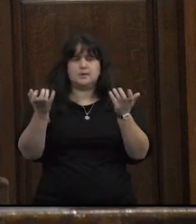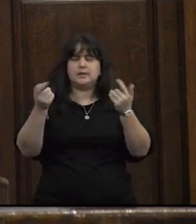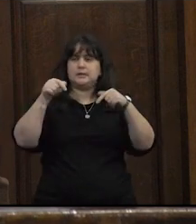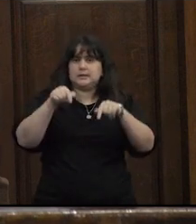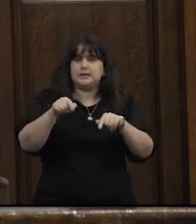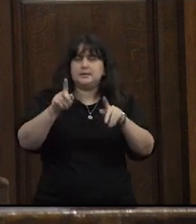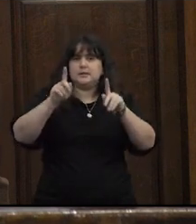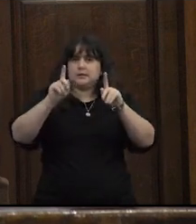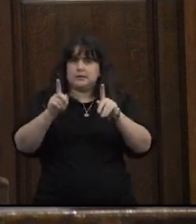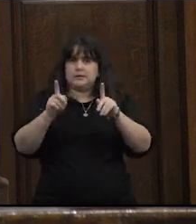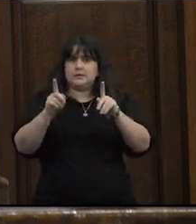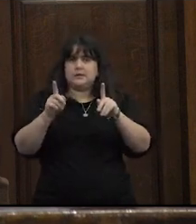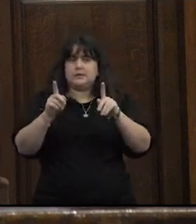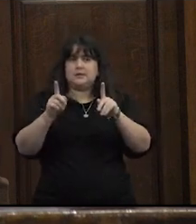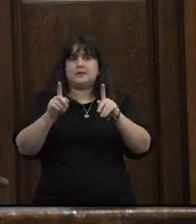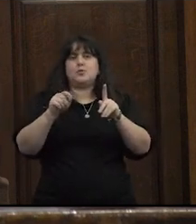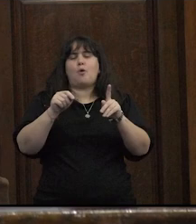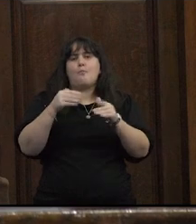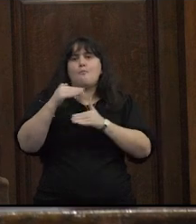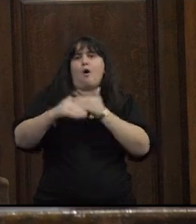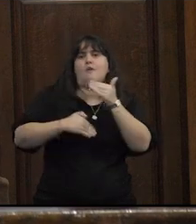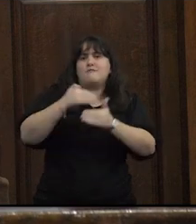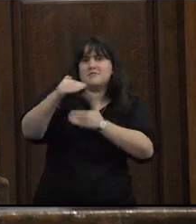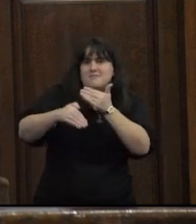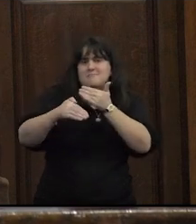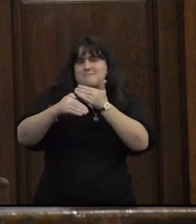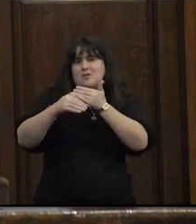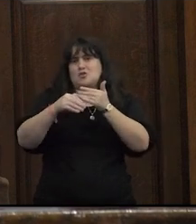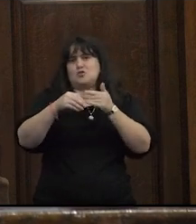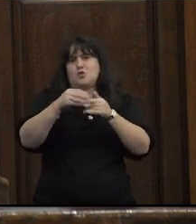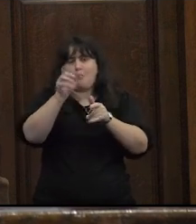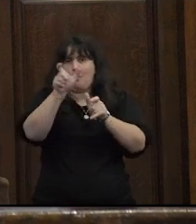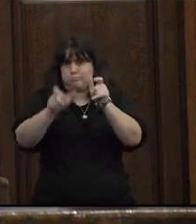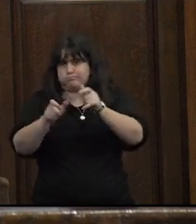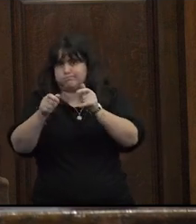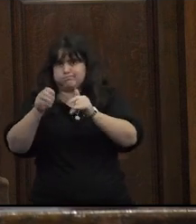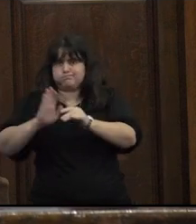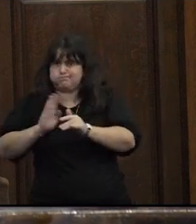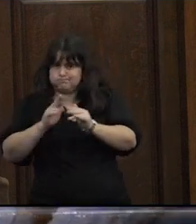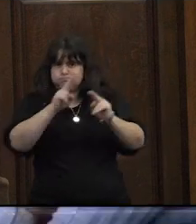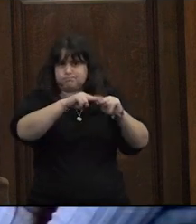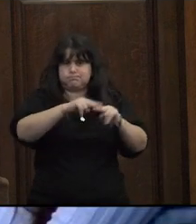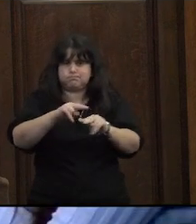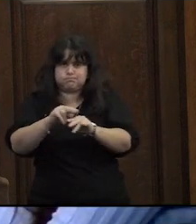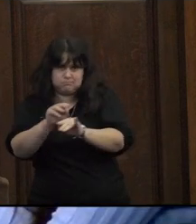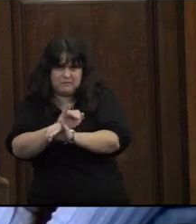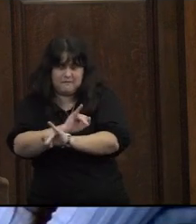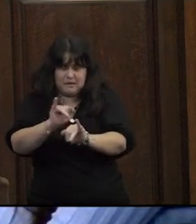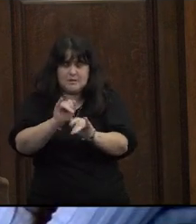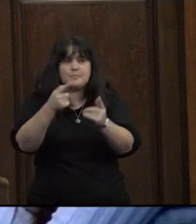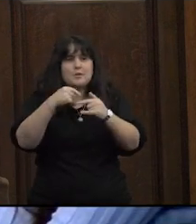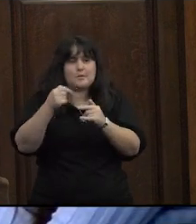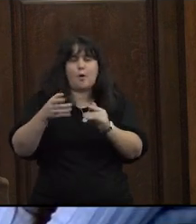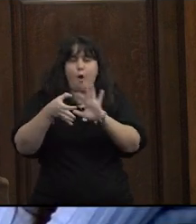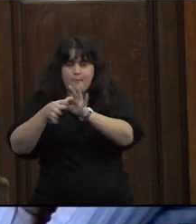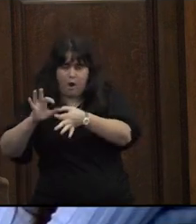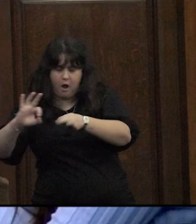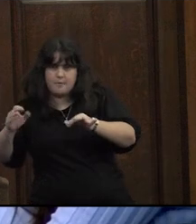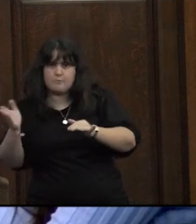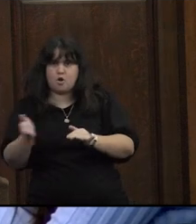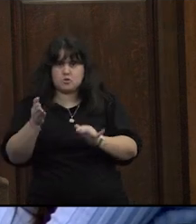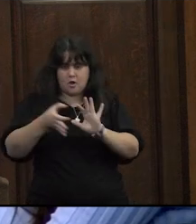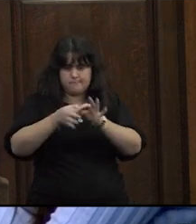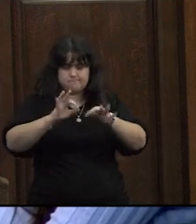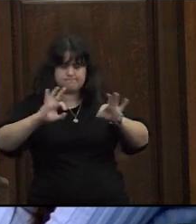el Ni Una Menos implica un entrelazamiento de un conjunto de procesos pero este